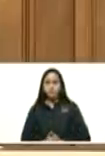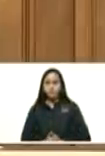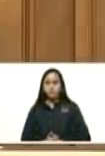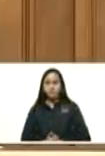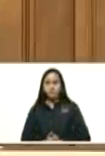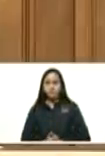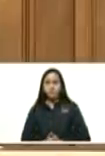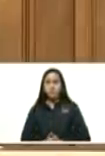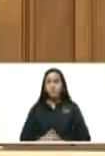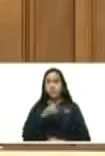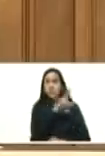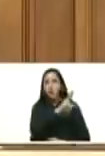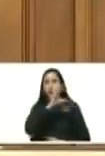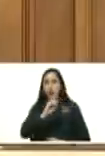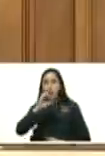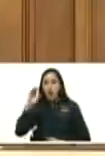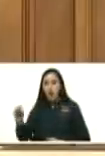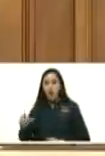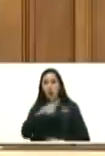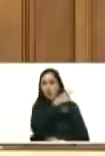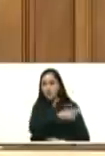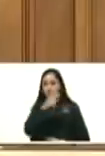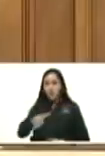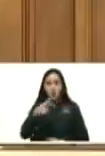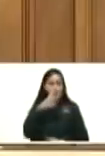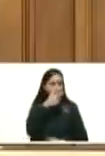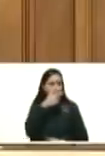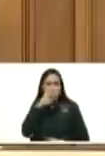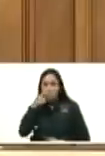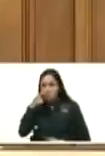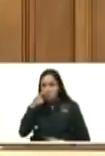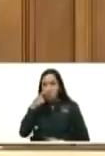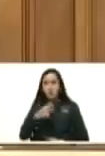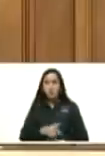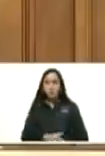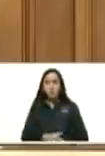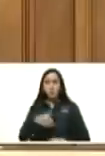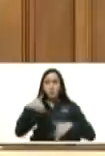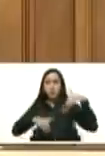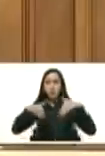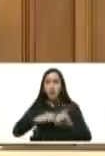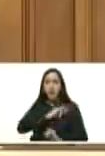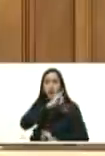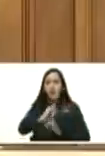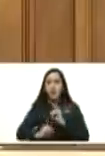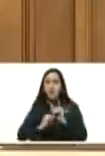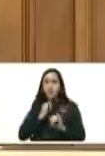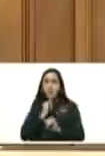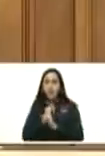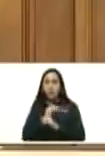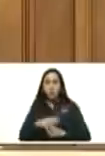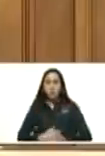más de 300 veedores y veedoras internacionales